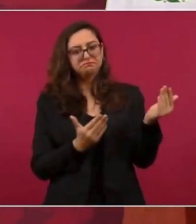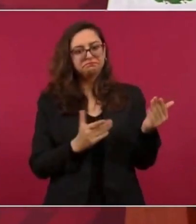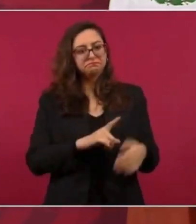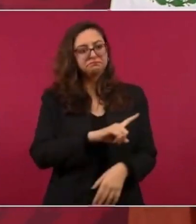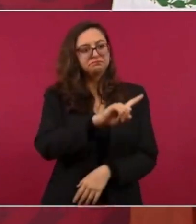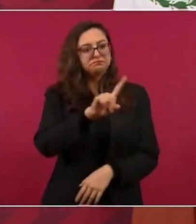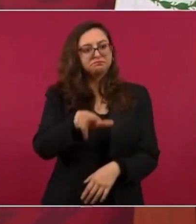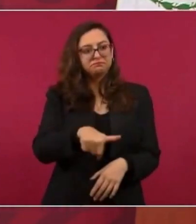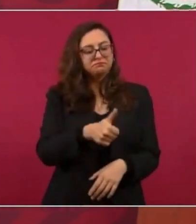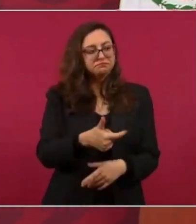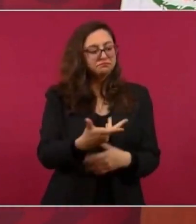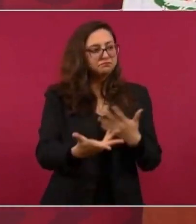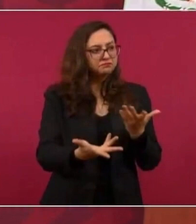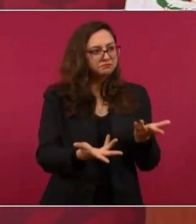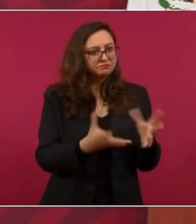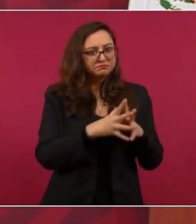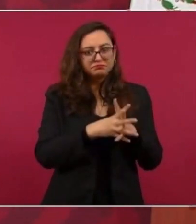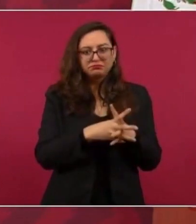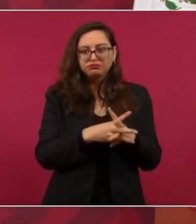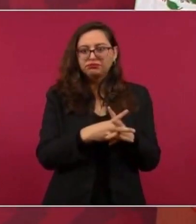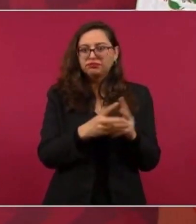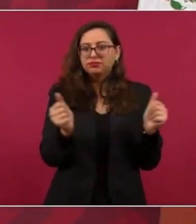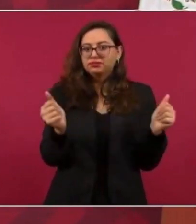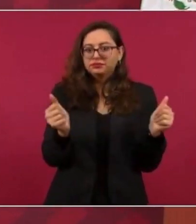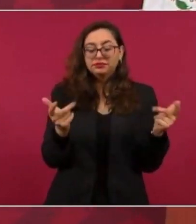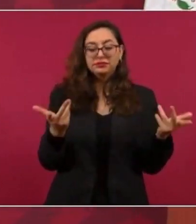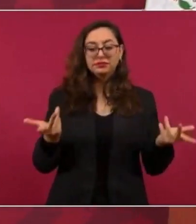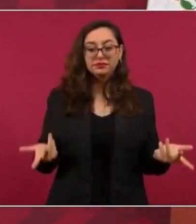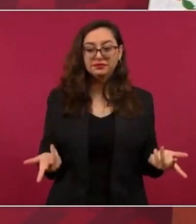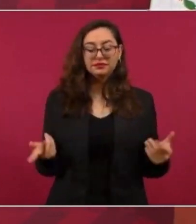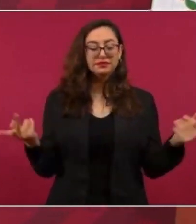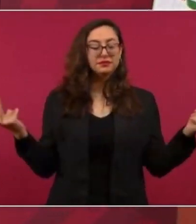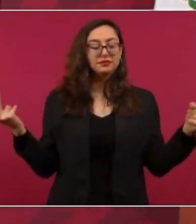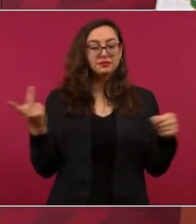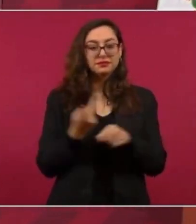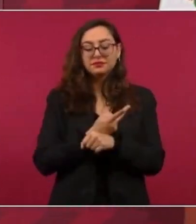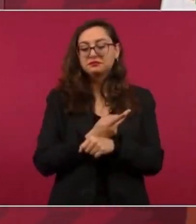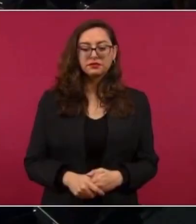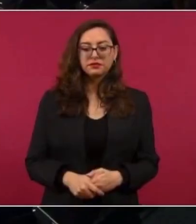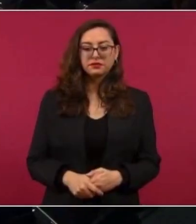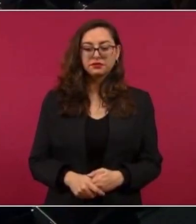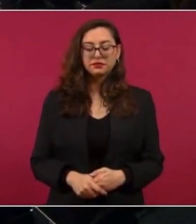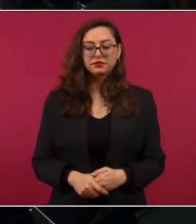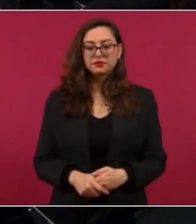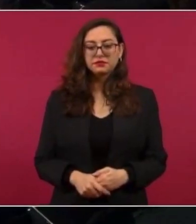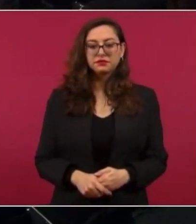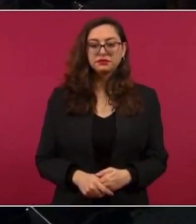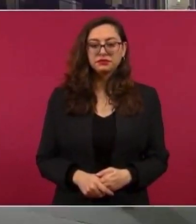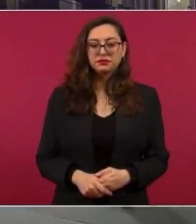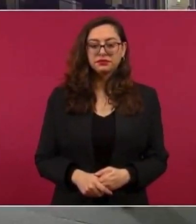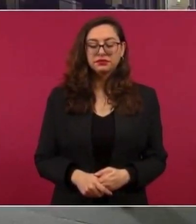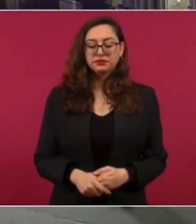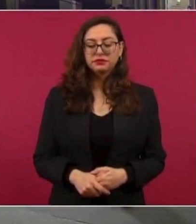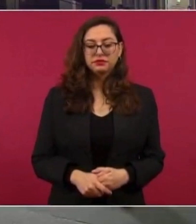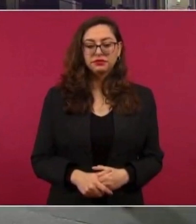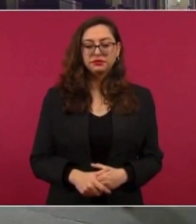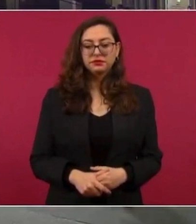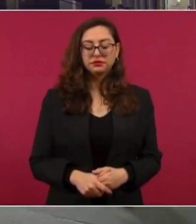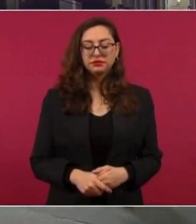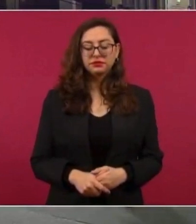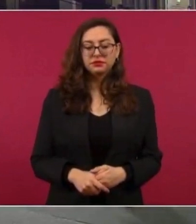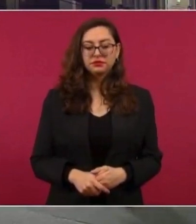regresan, los liberan. No tiene por qué salir,